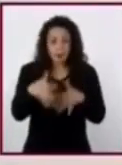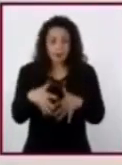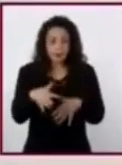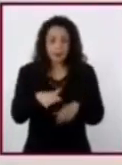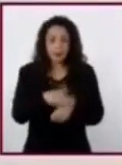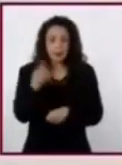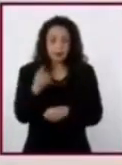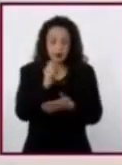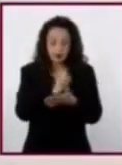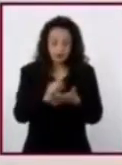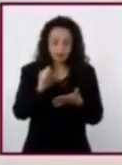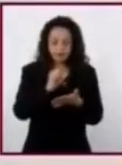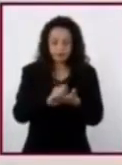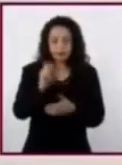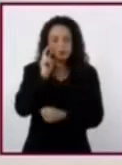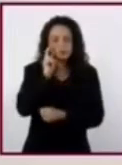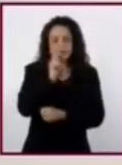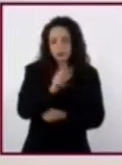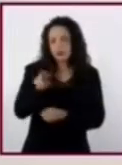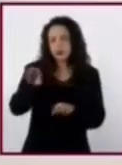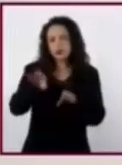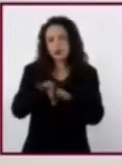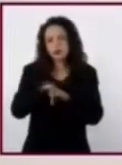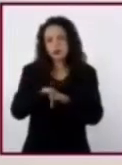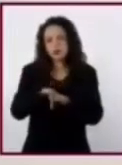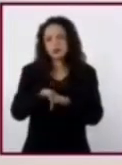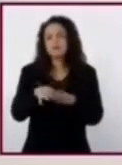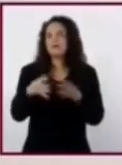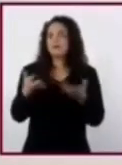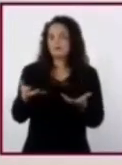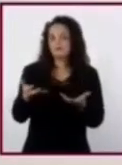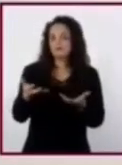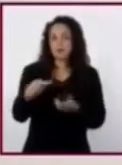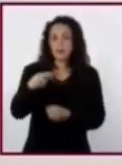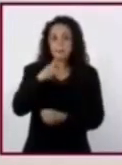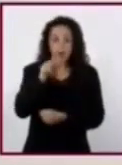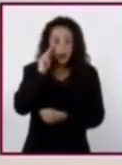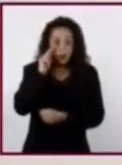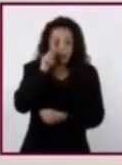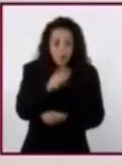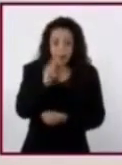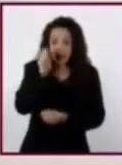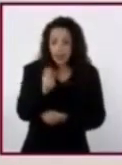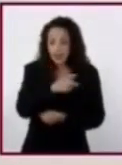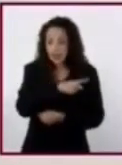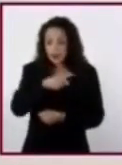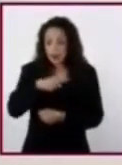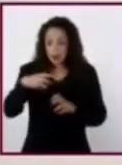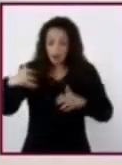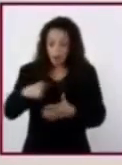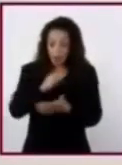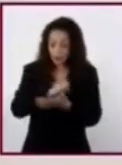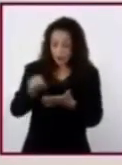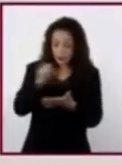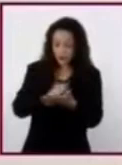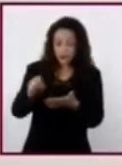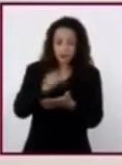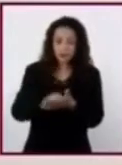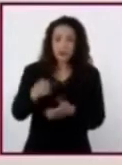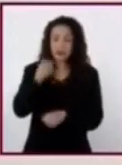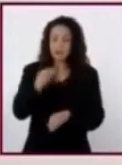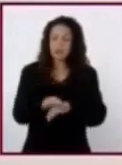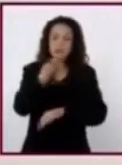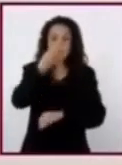describir lo que se ve todavía pase. Pero ver lo que se debe de escribir, eso sí es